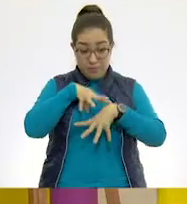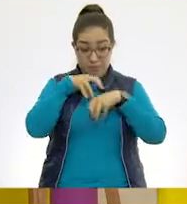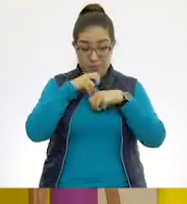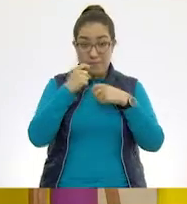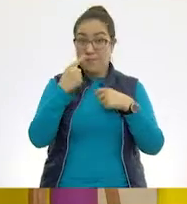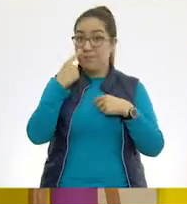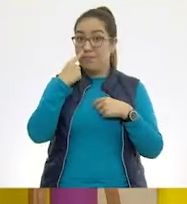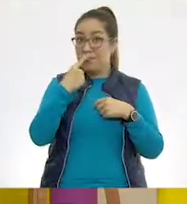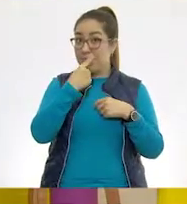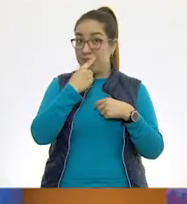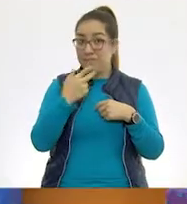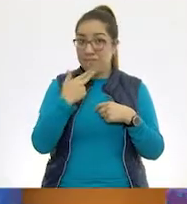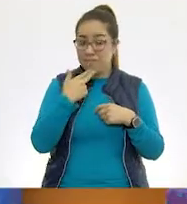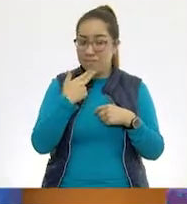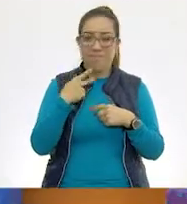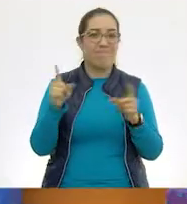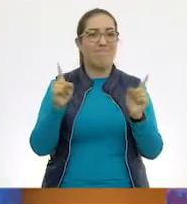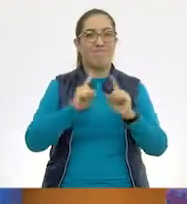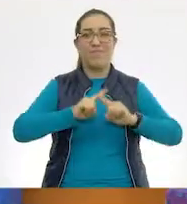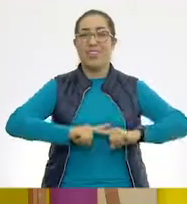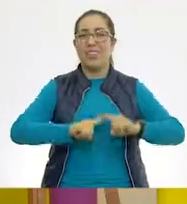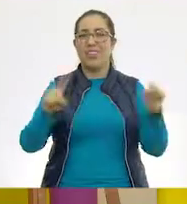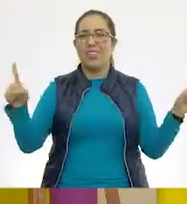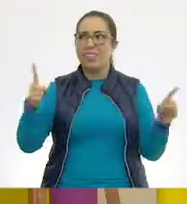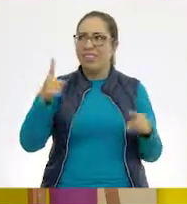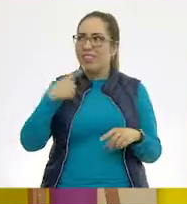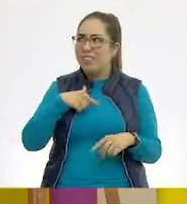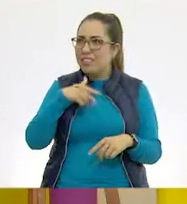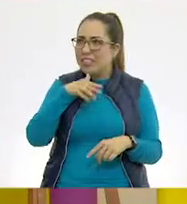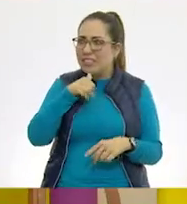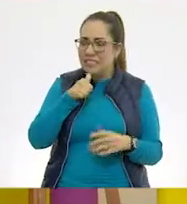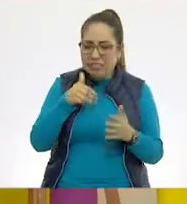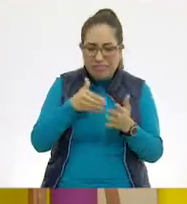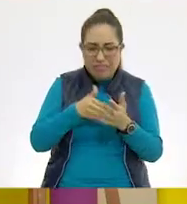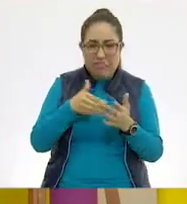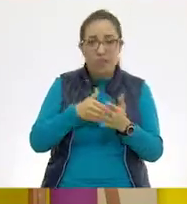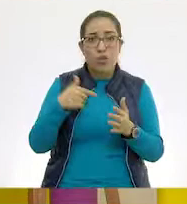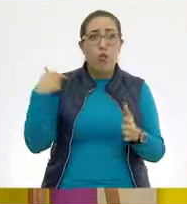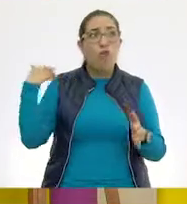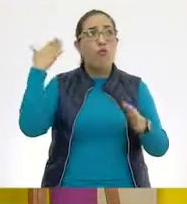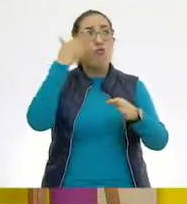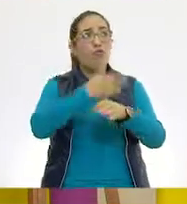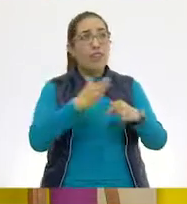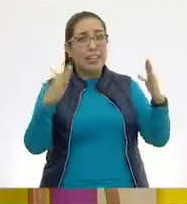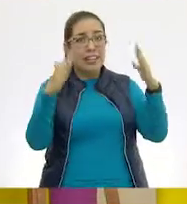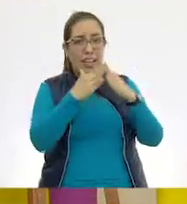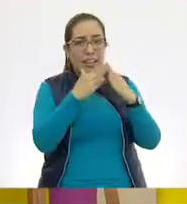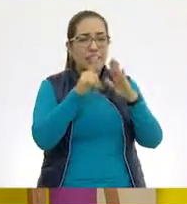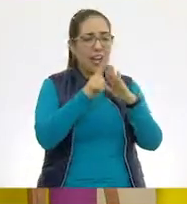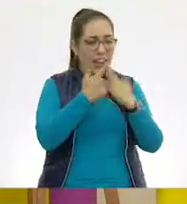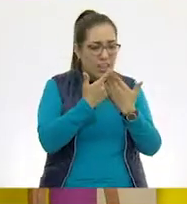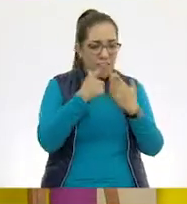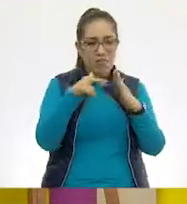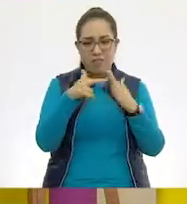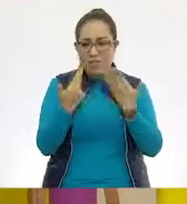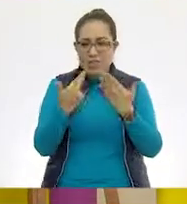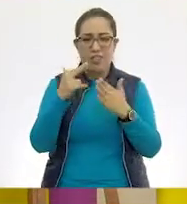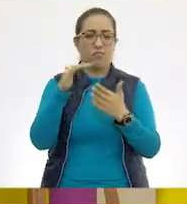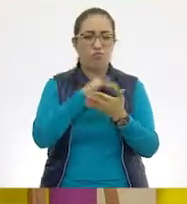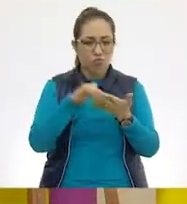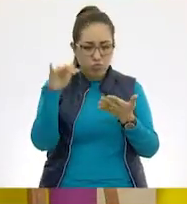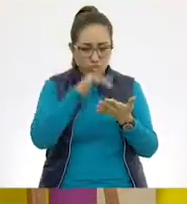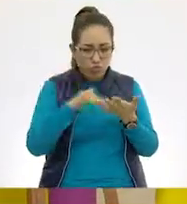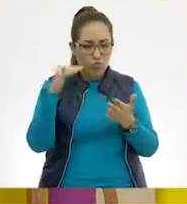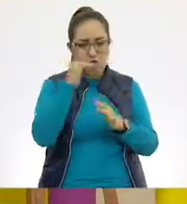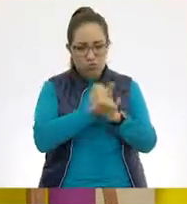Exacto, exacto. Y yo dije, no puede ser. Y luego, luego me fui a mi casa a buscar en libros y revistas y en muchos lugares qué